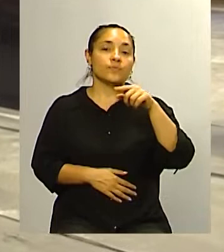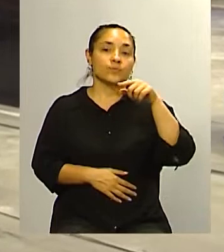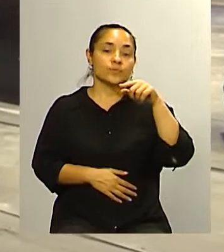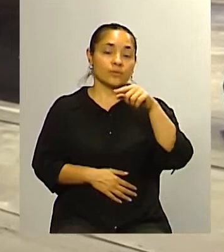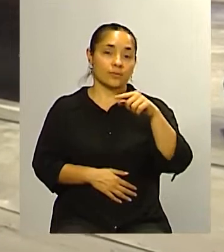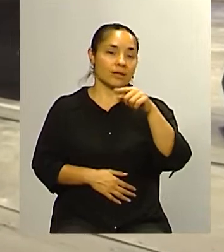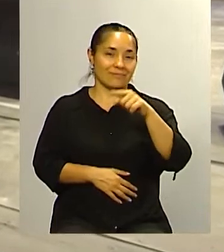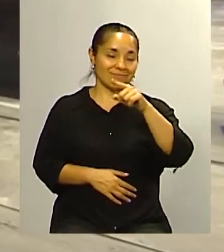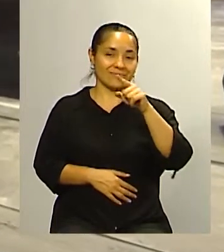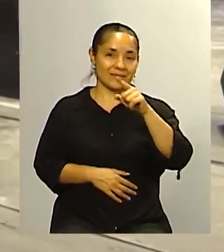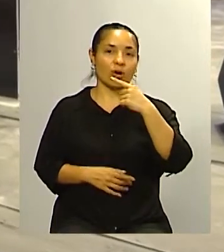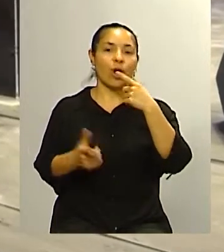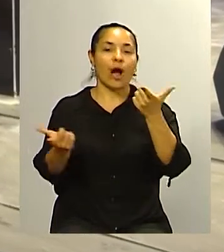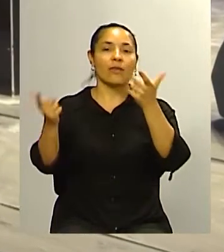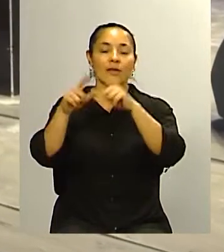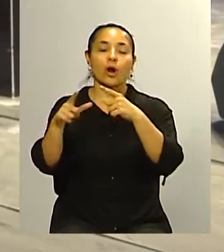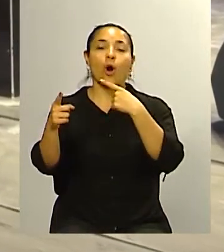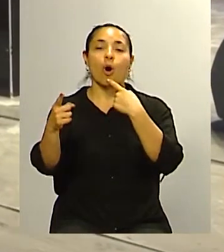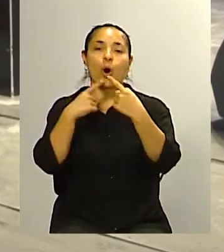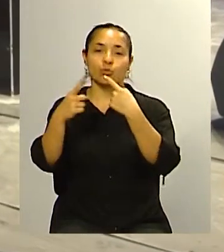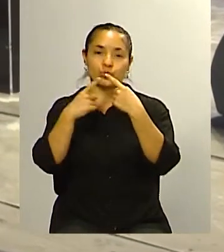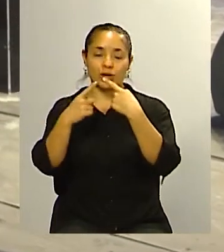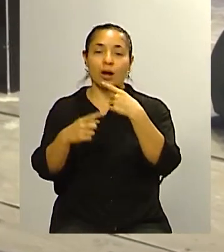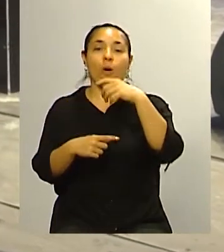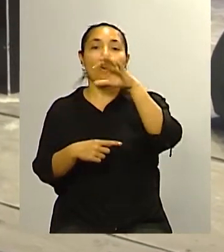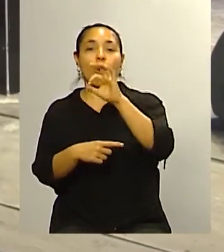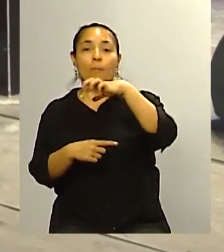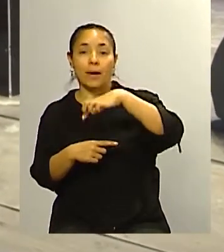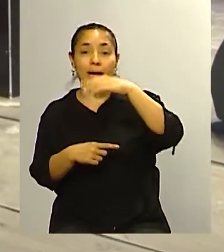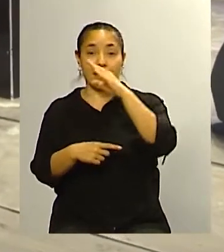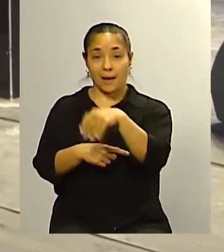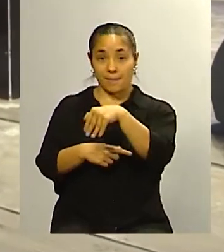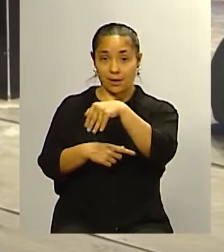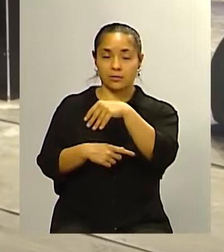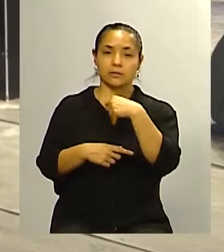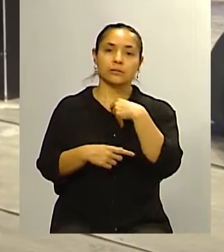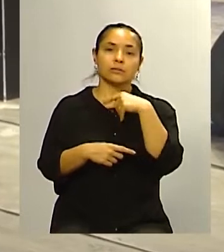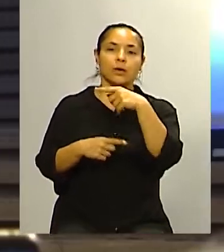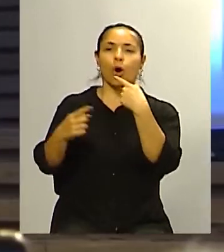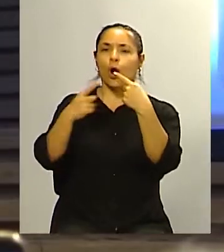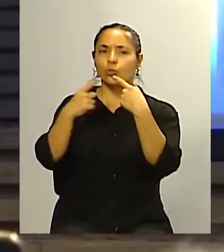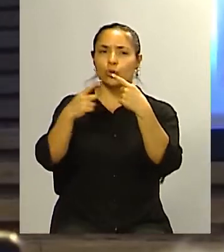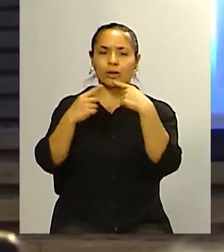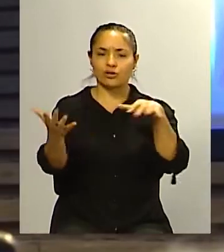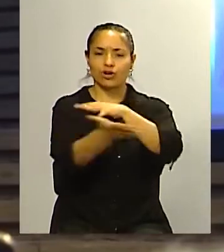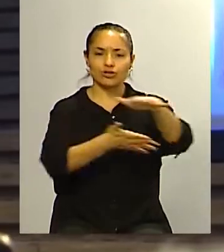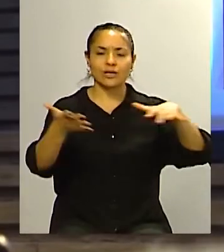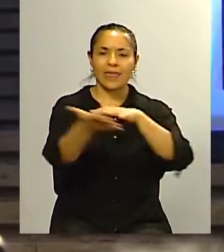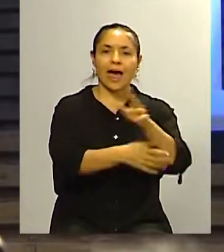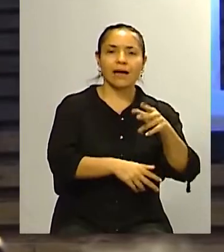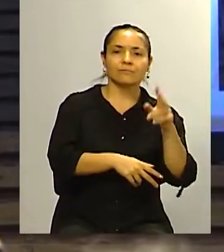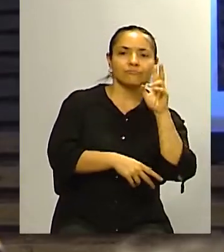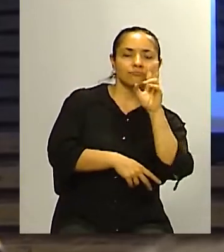sos parte de la consultora OPM ¿qué dicen las encuestas de imagen en la provincia? ¿cómo hay que referirse además?